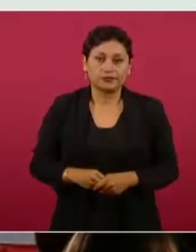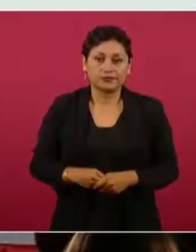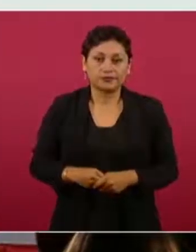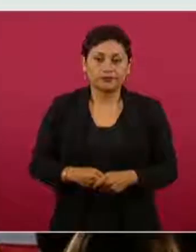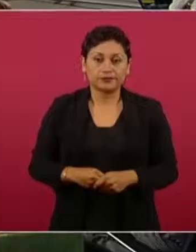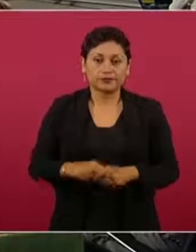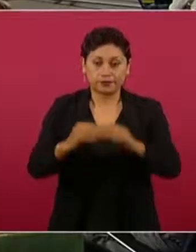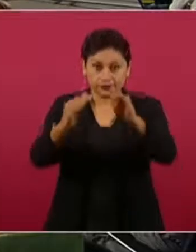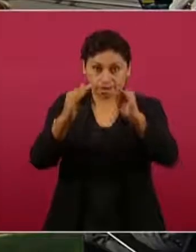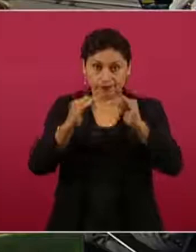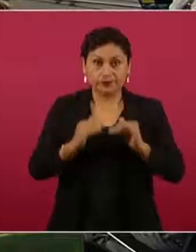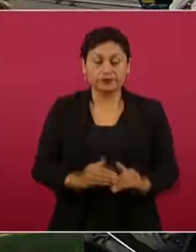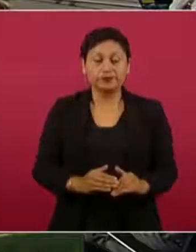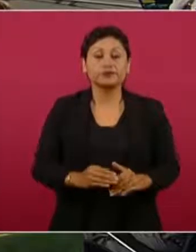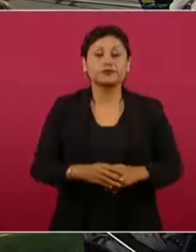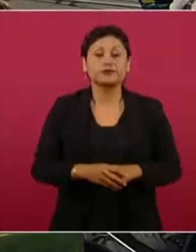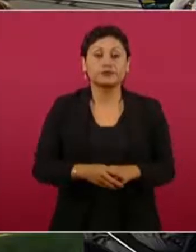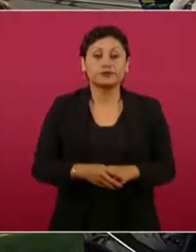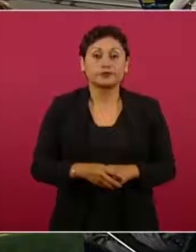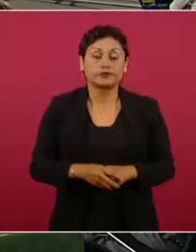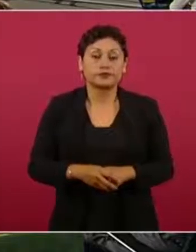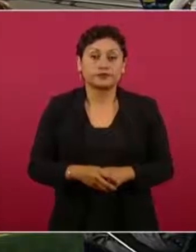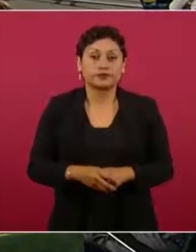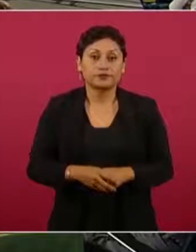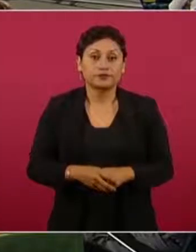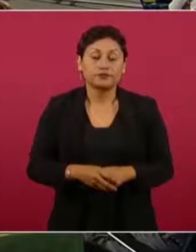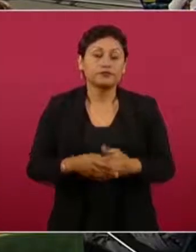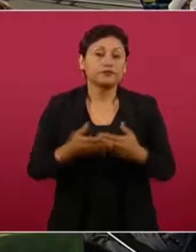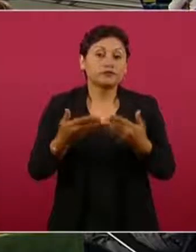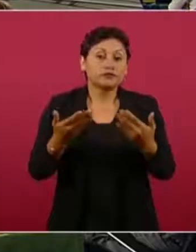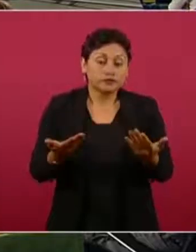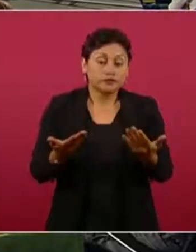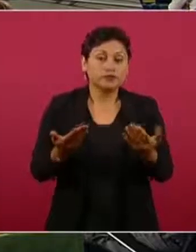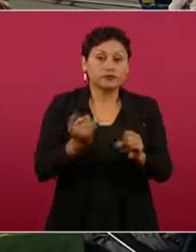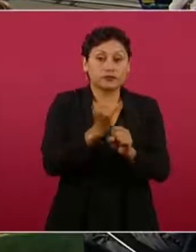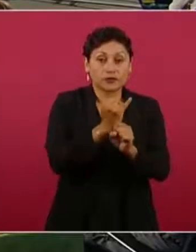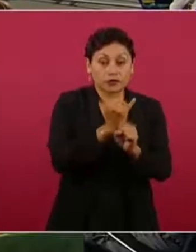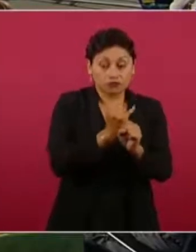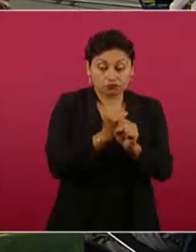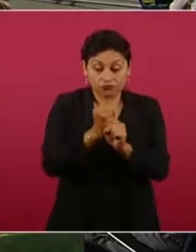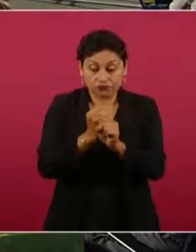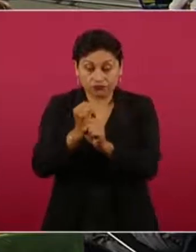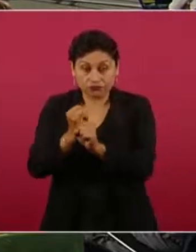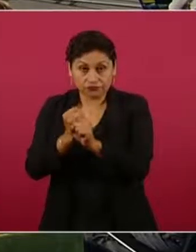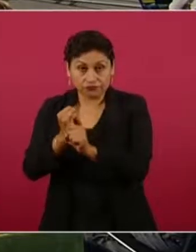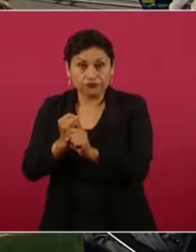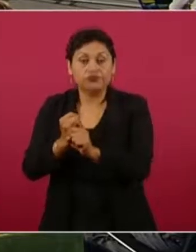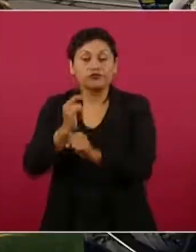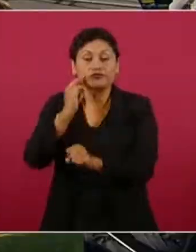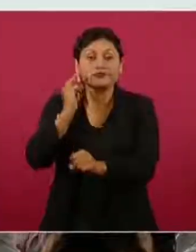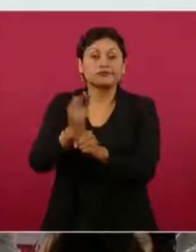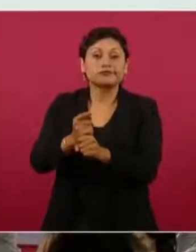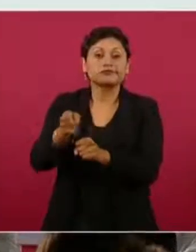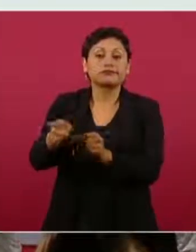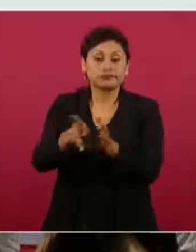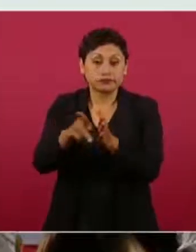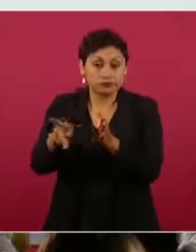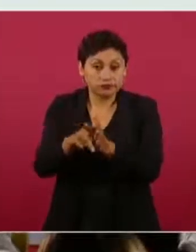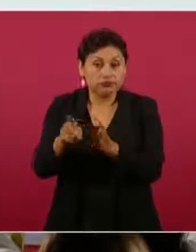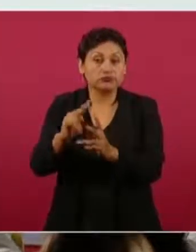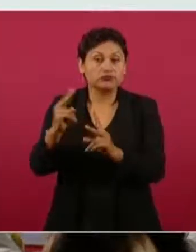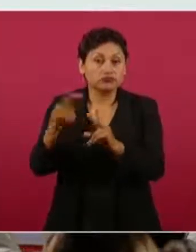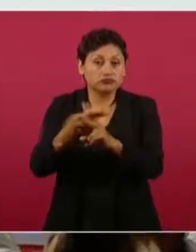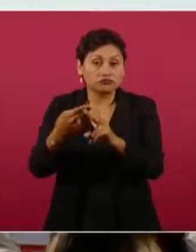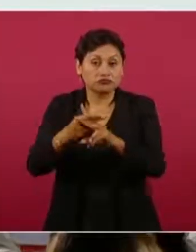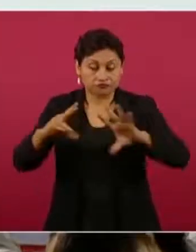Con este homicidio, según las indagatorias y los testimonios recabados en carpetas de investigación